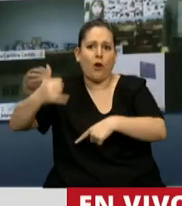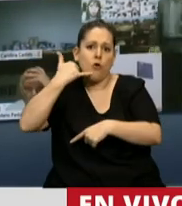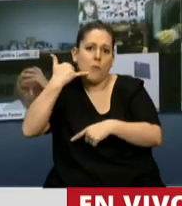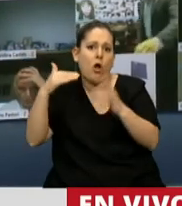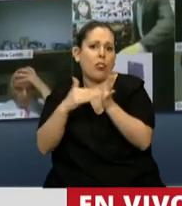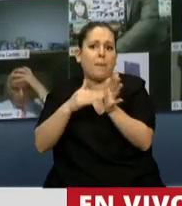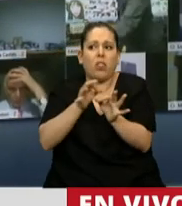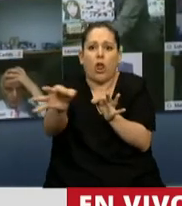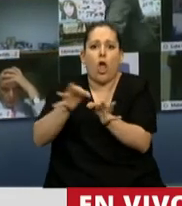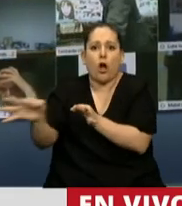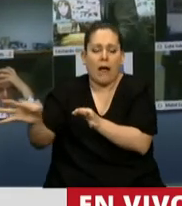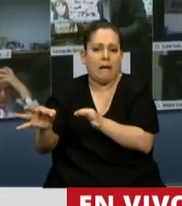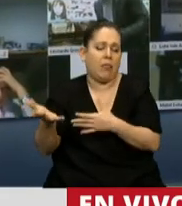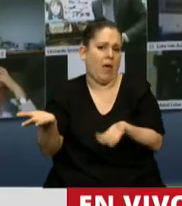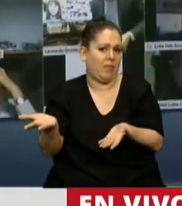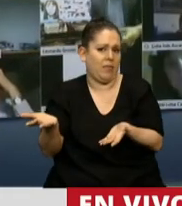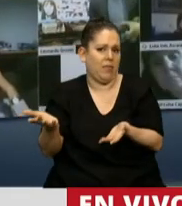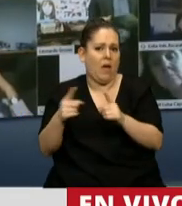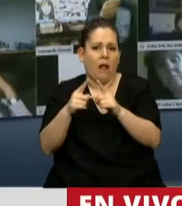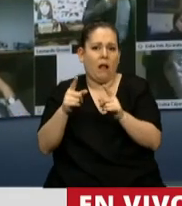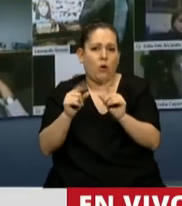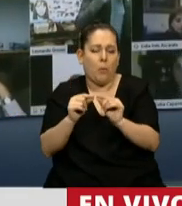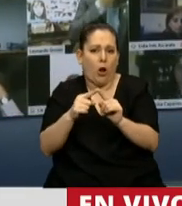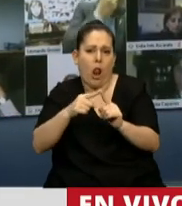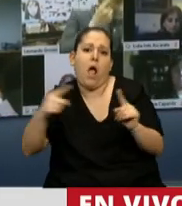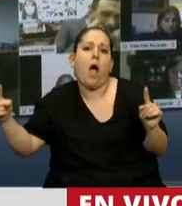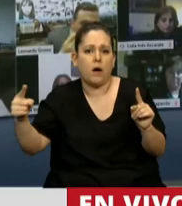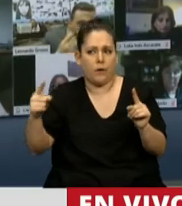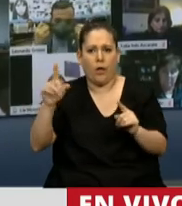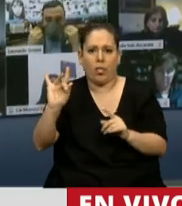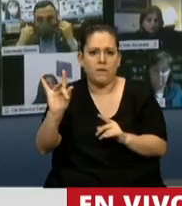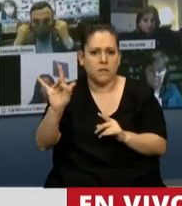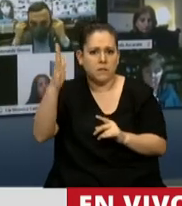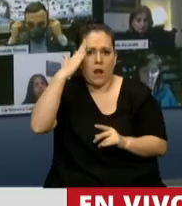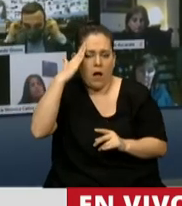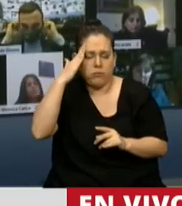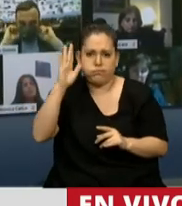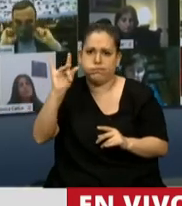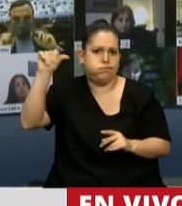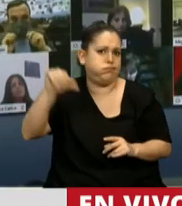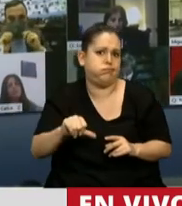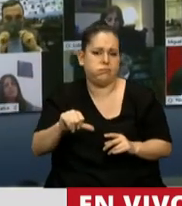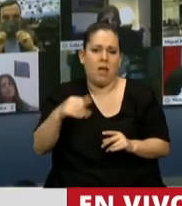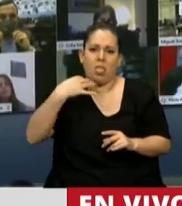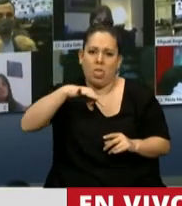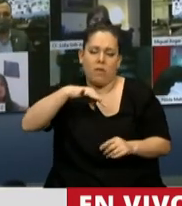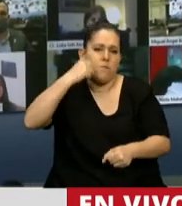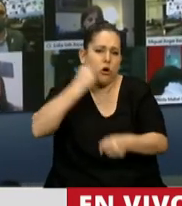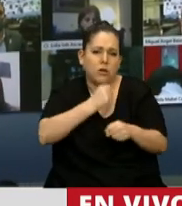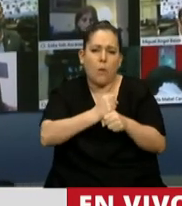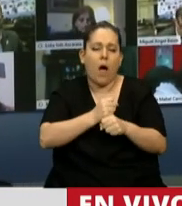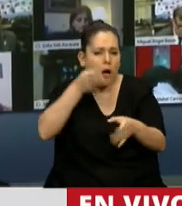trate, largos, difíciles de recordar. Tenemos que trabajar en una agenda de